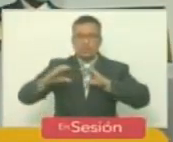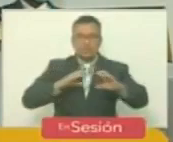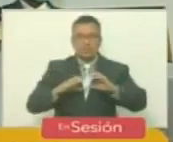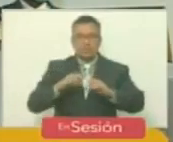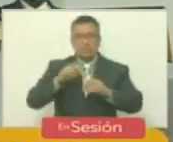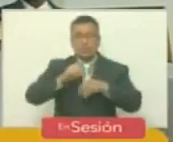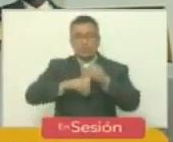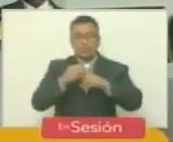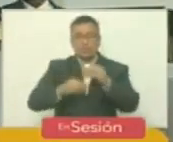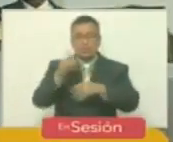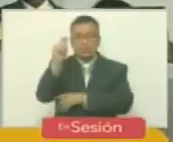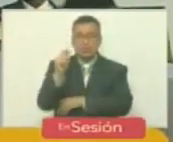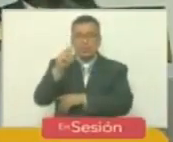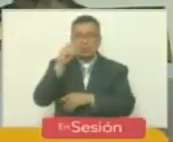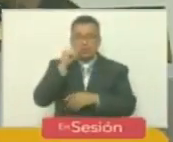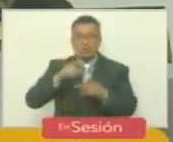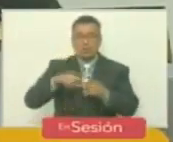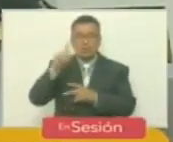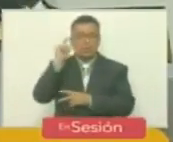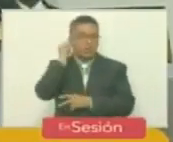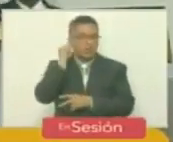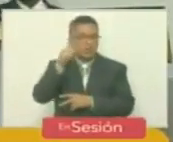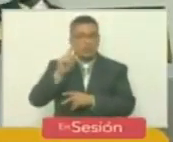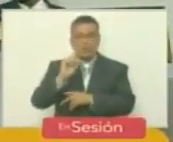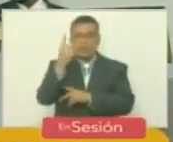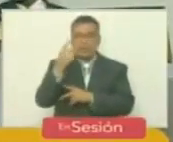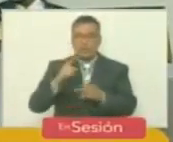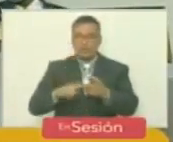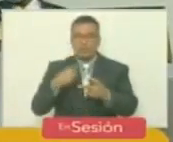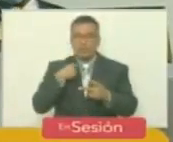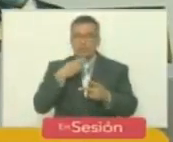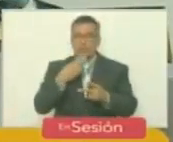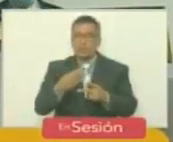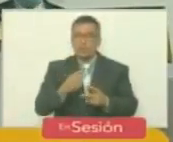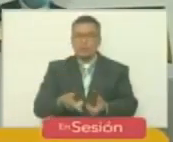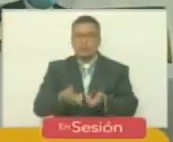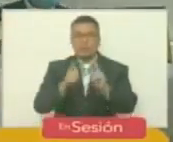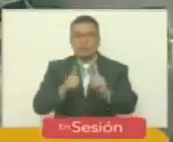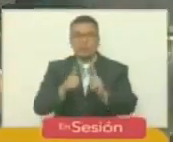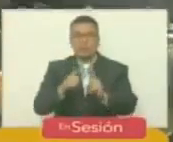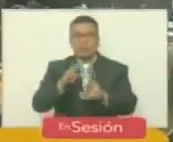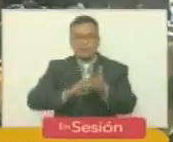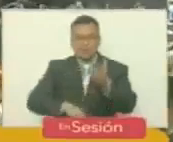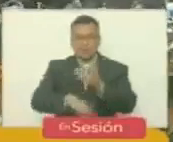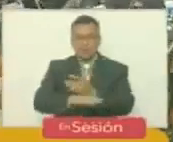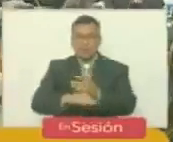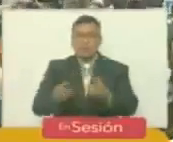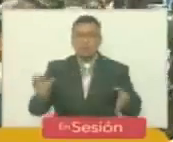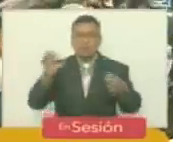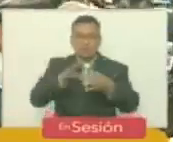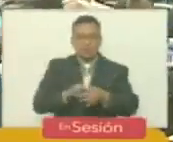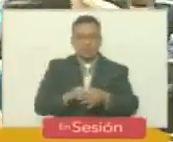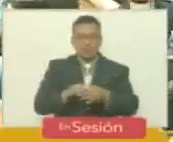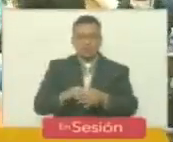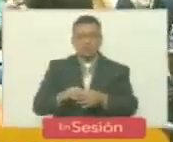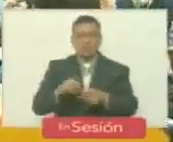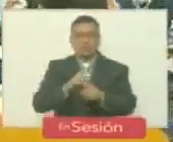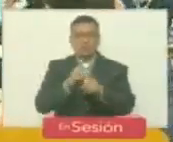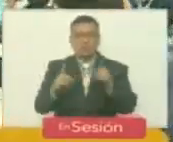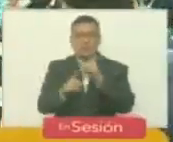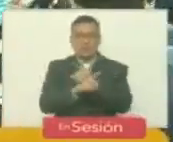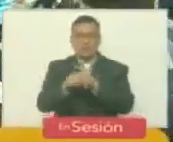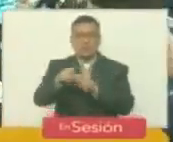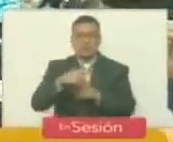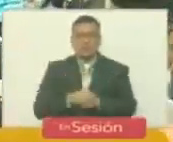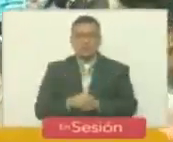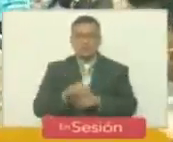suscritas por diputadas y diputados principales solicitando permiso para ausentarse e incorporar a sus suplentes.